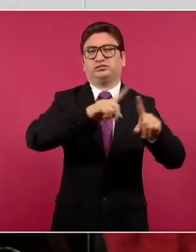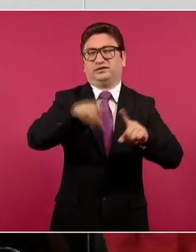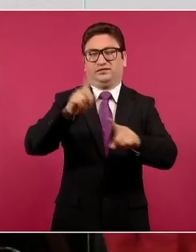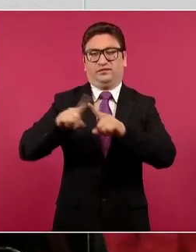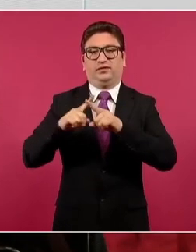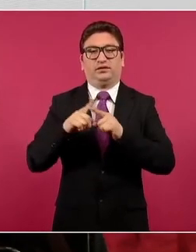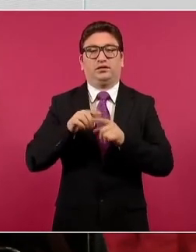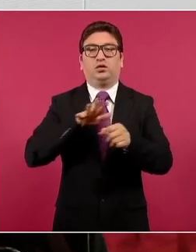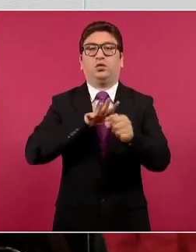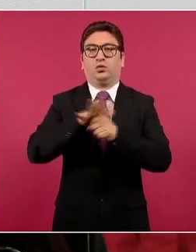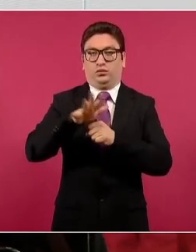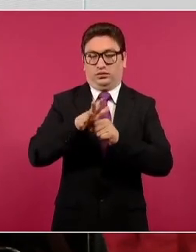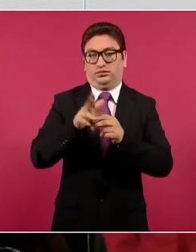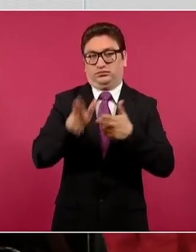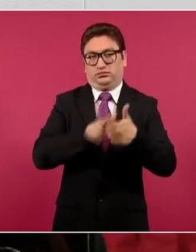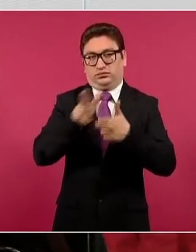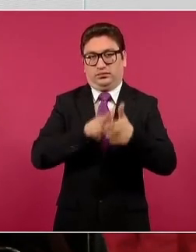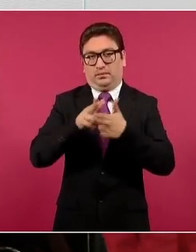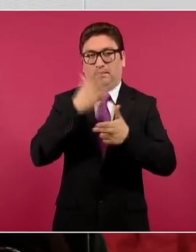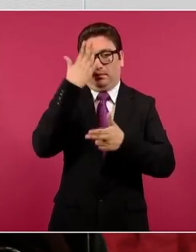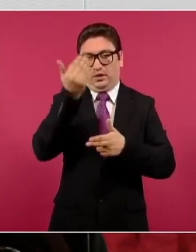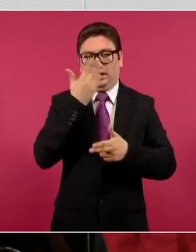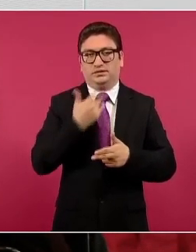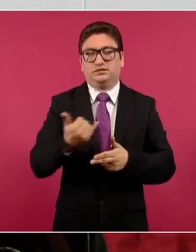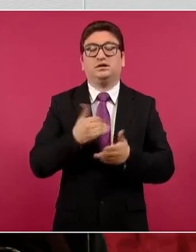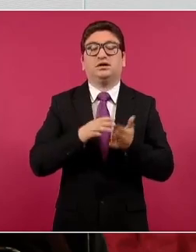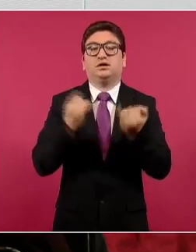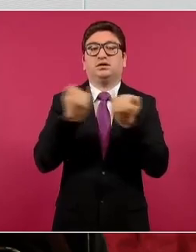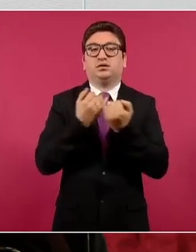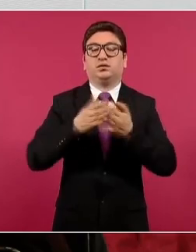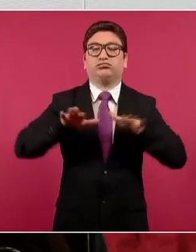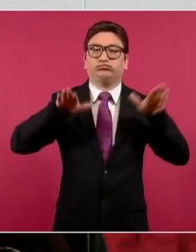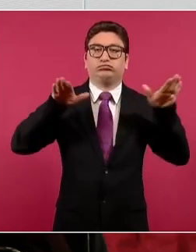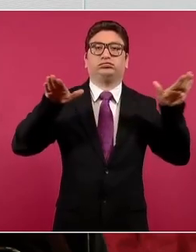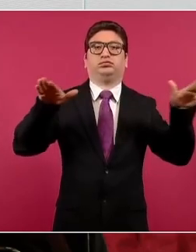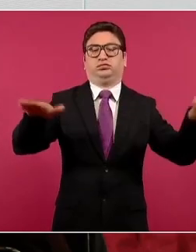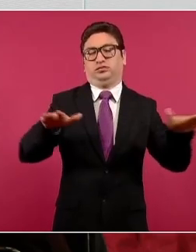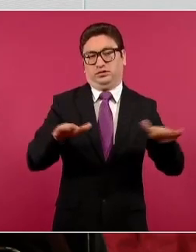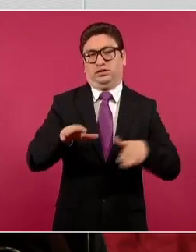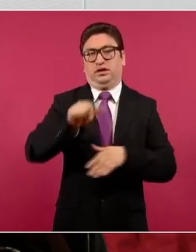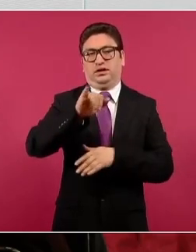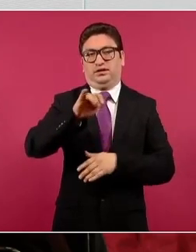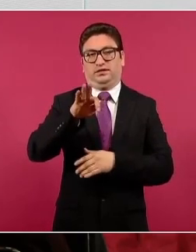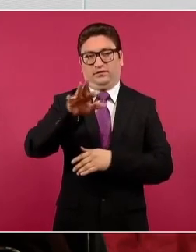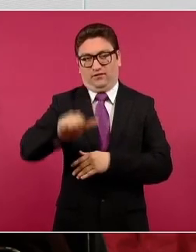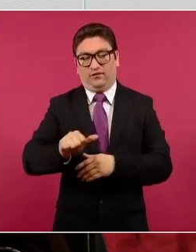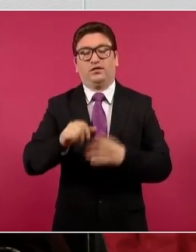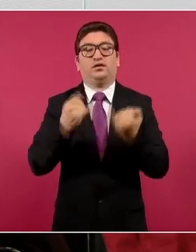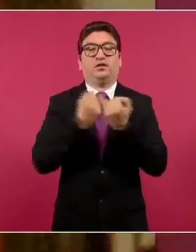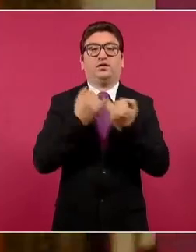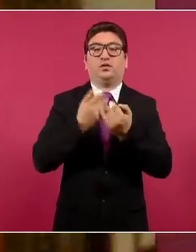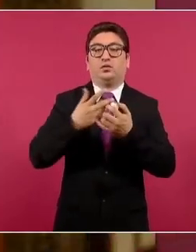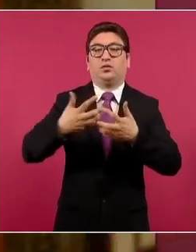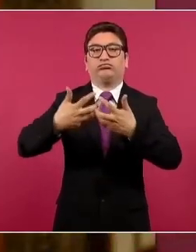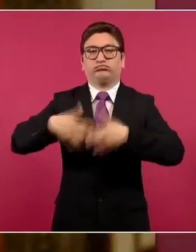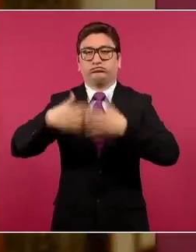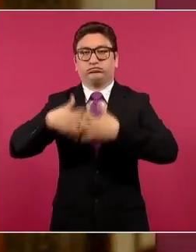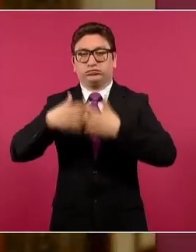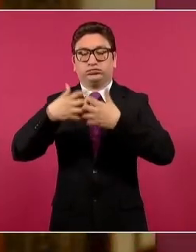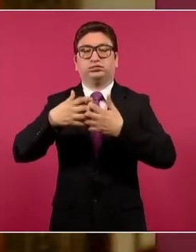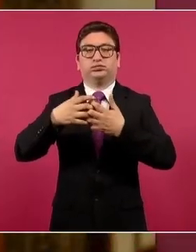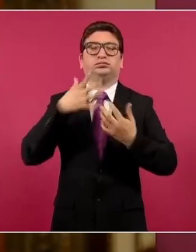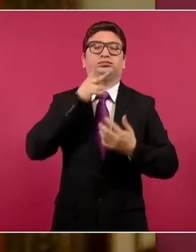es el Tren Maya, el Aeropuerto Internacional Felipe Ángeles, la refinería Dos Bocas. Y